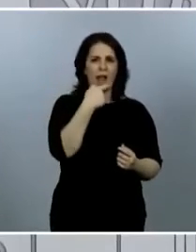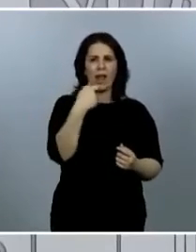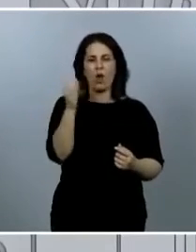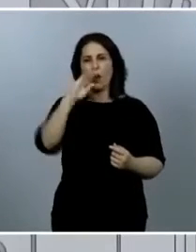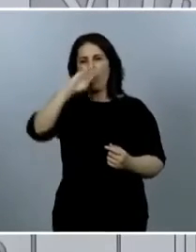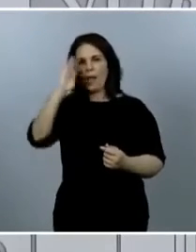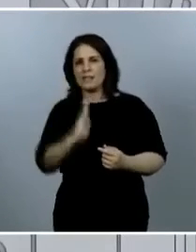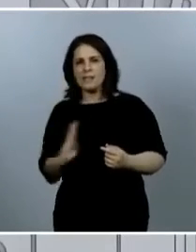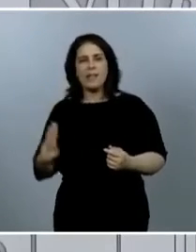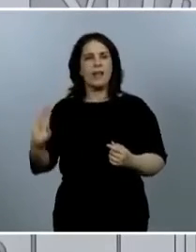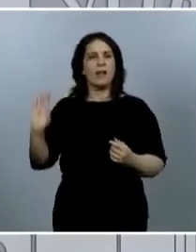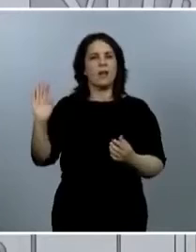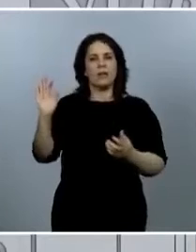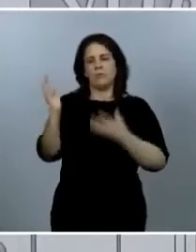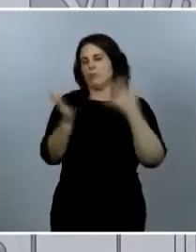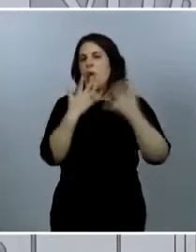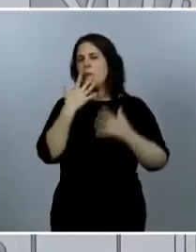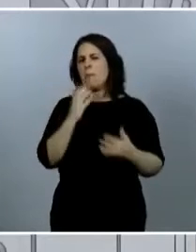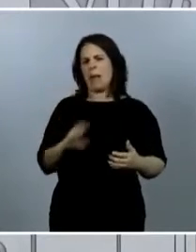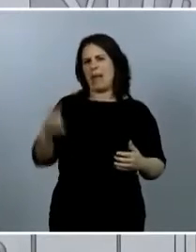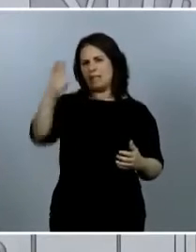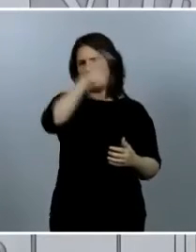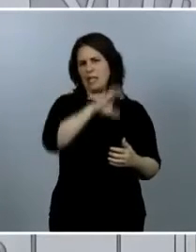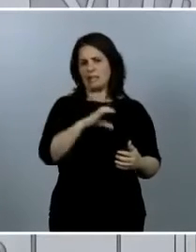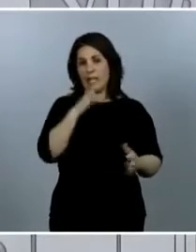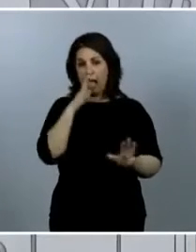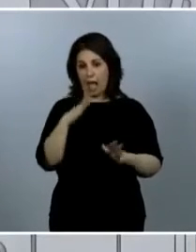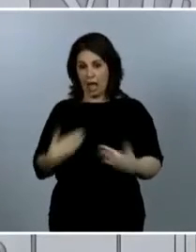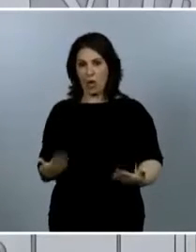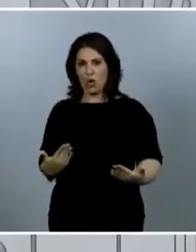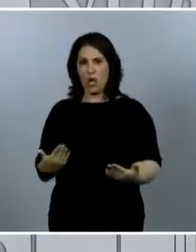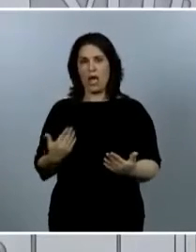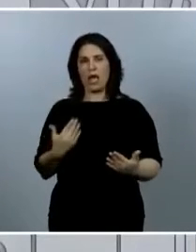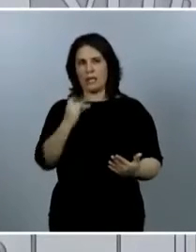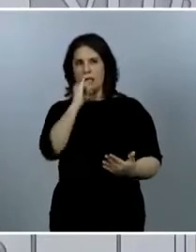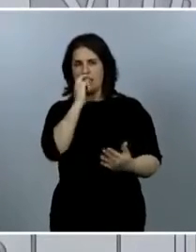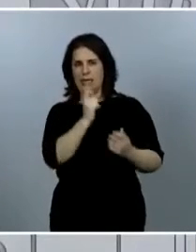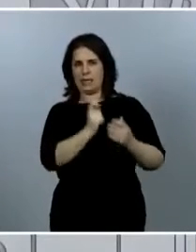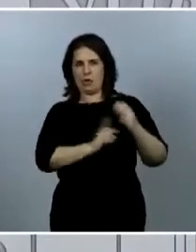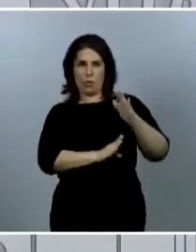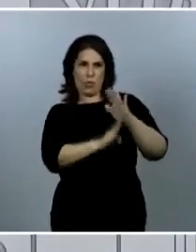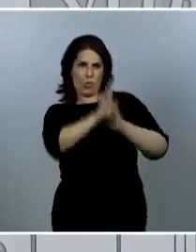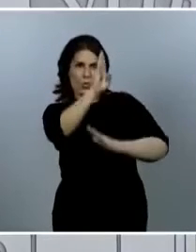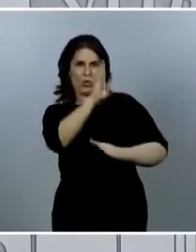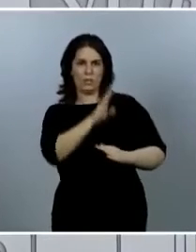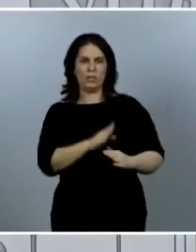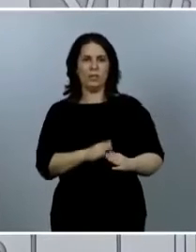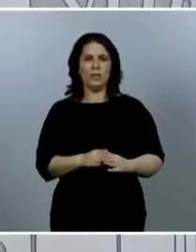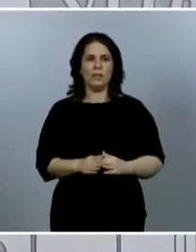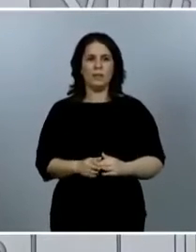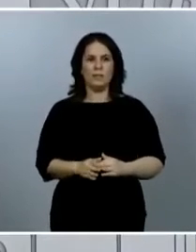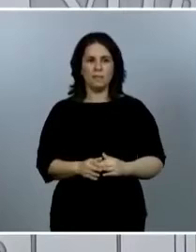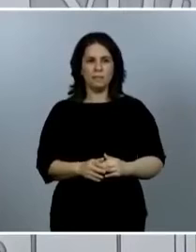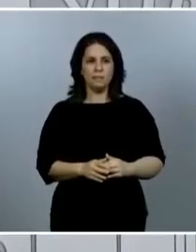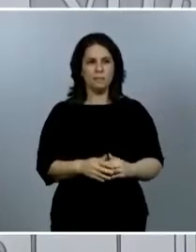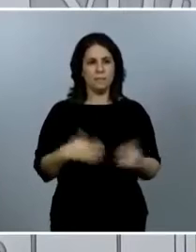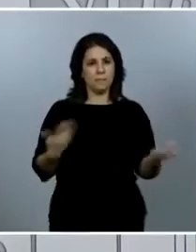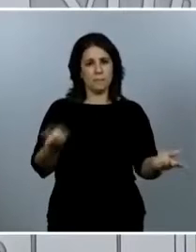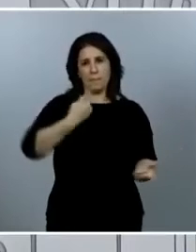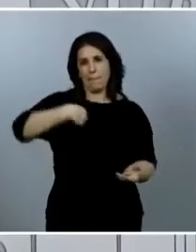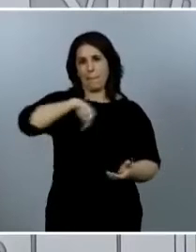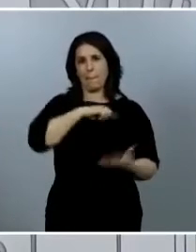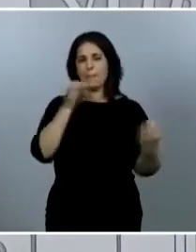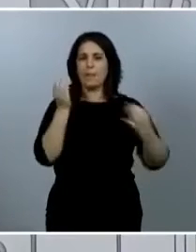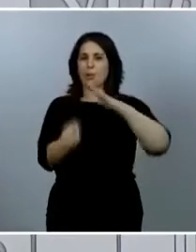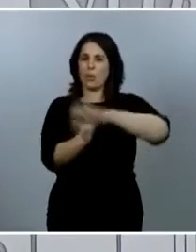algunos de los países que ahora mismo están con un incremento importante de casos. Por lo tanto, tenemos que seguir manteniendo las medidas de